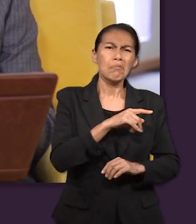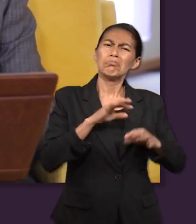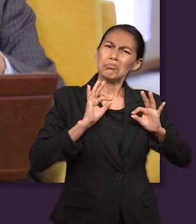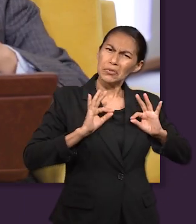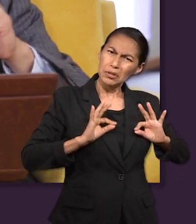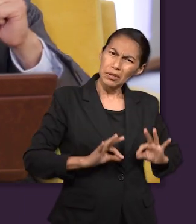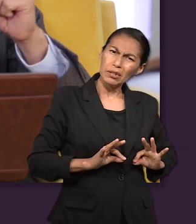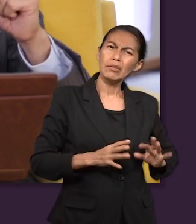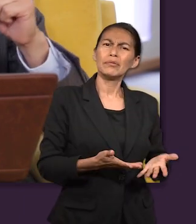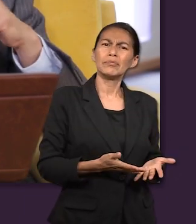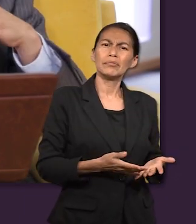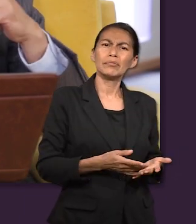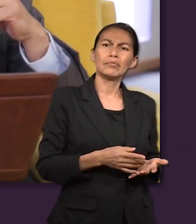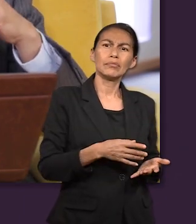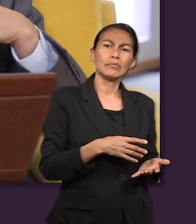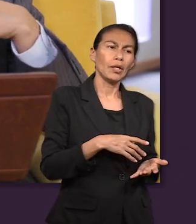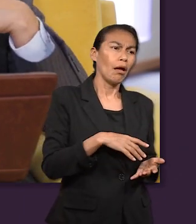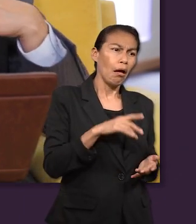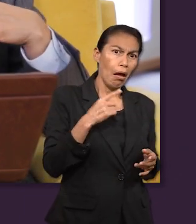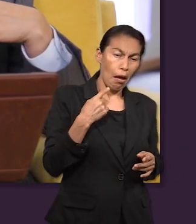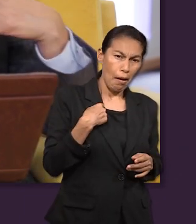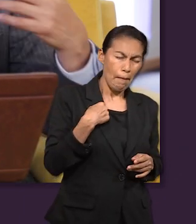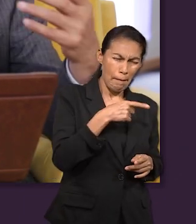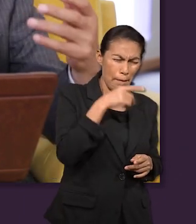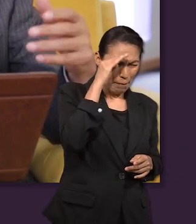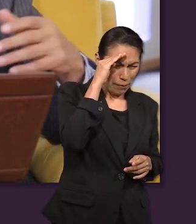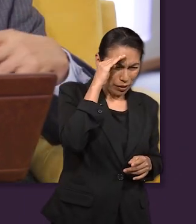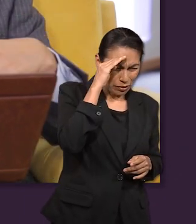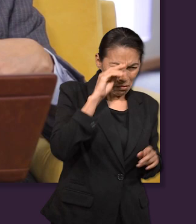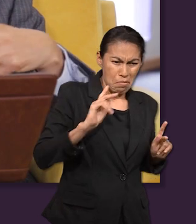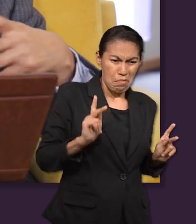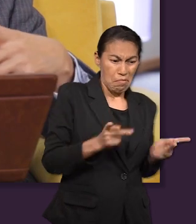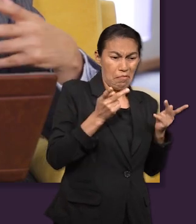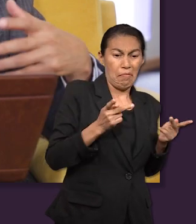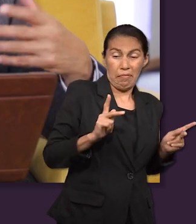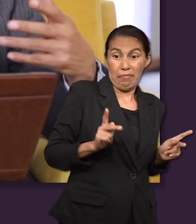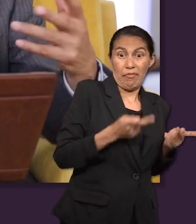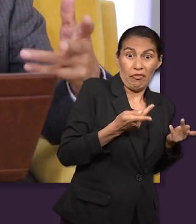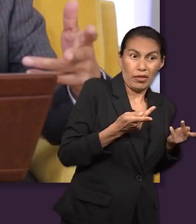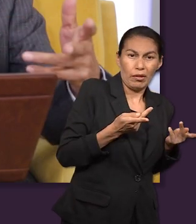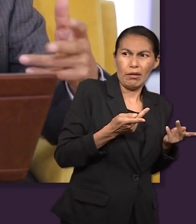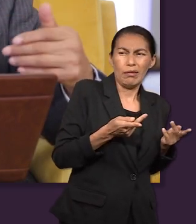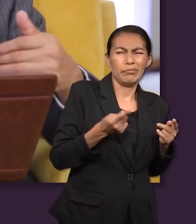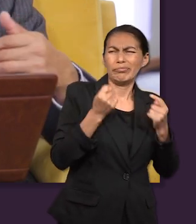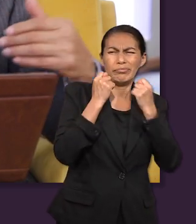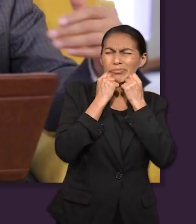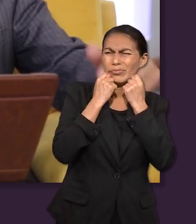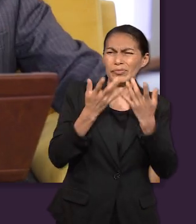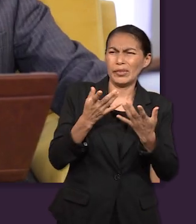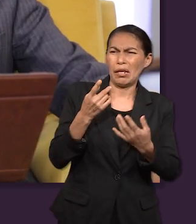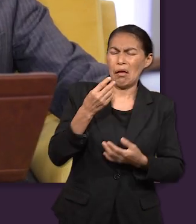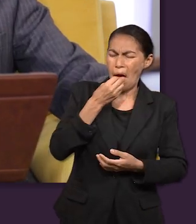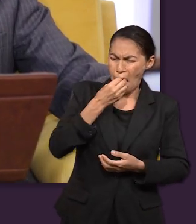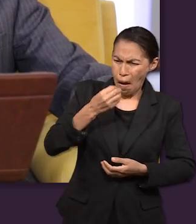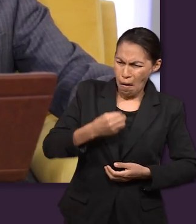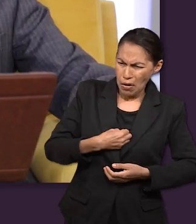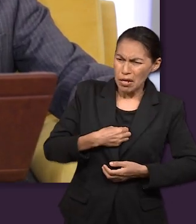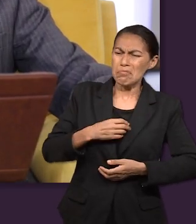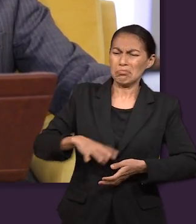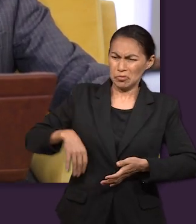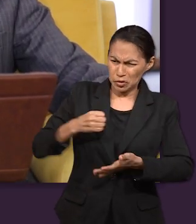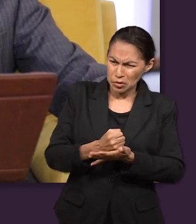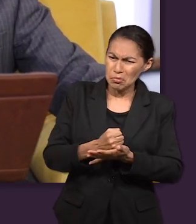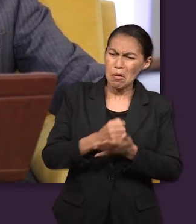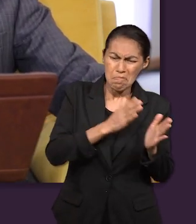simplemente José dice, muy bien, me vendieron, pero no pasa nada. Yo he decidido servir a Dios, llevar a cabo la tarea por la